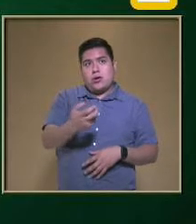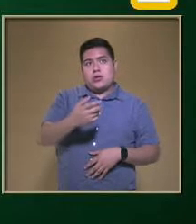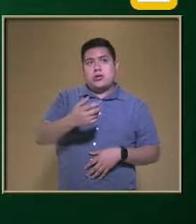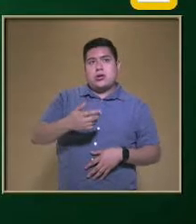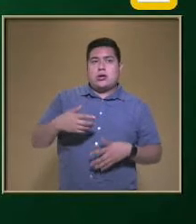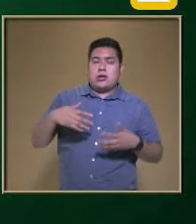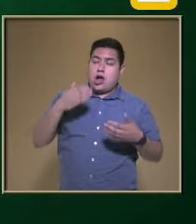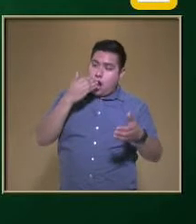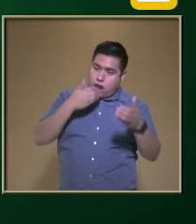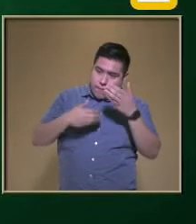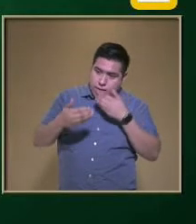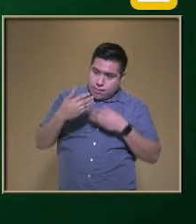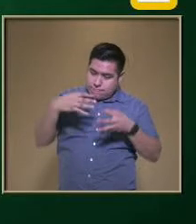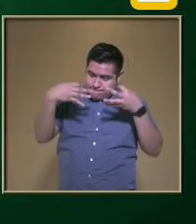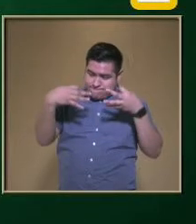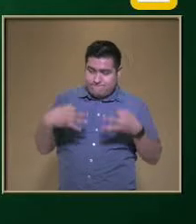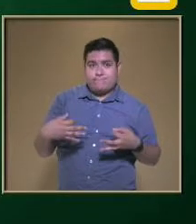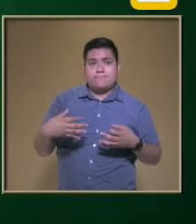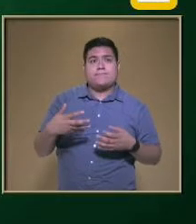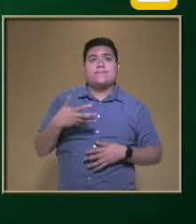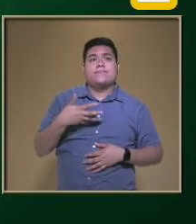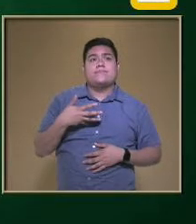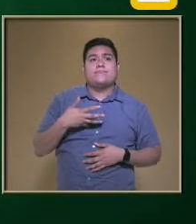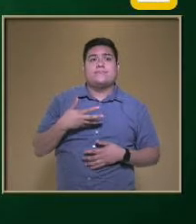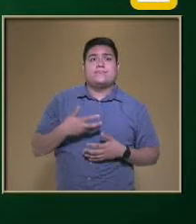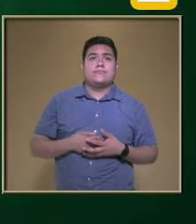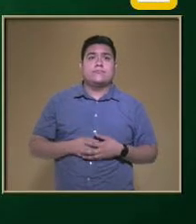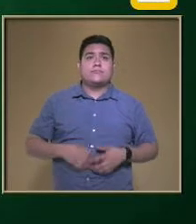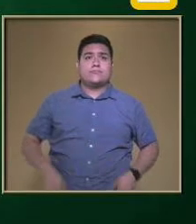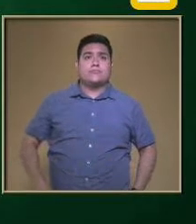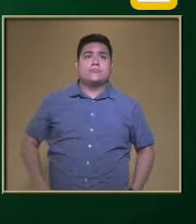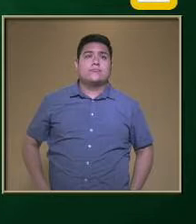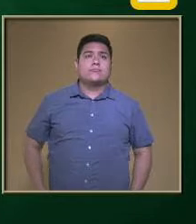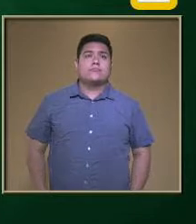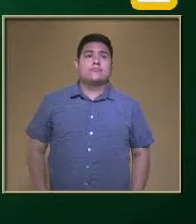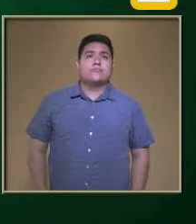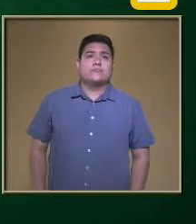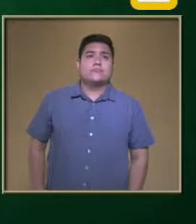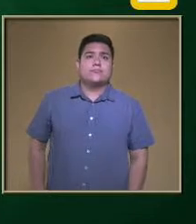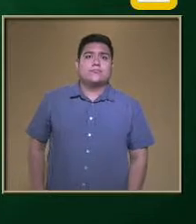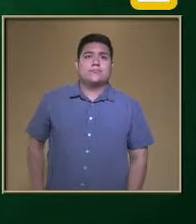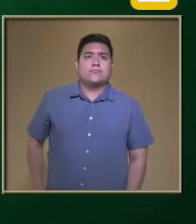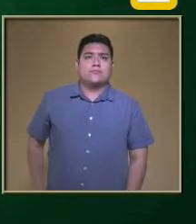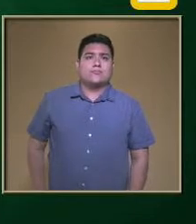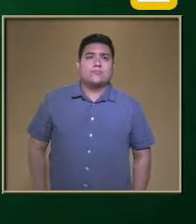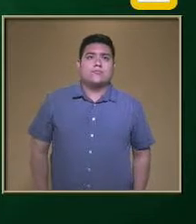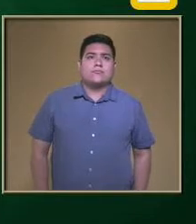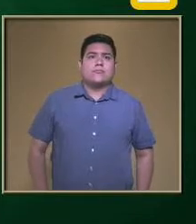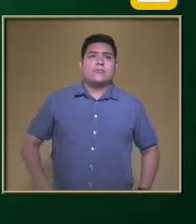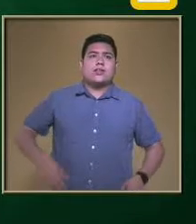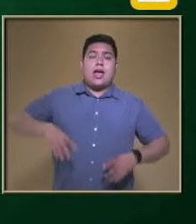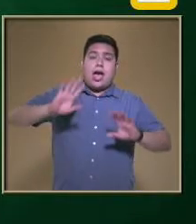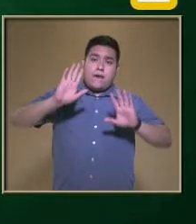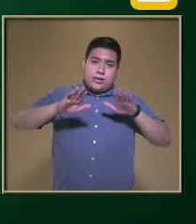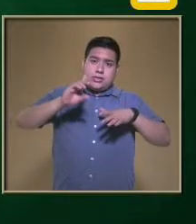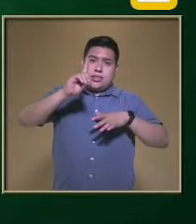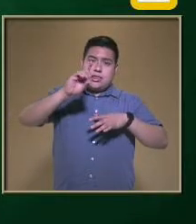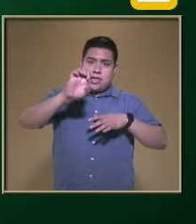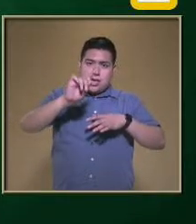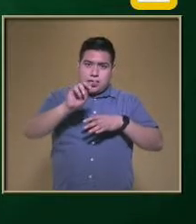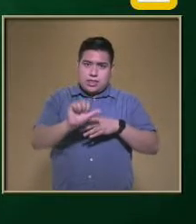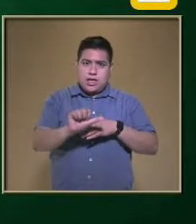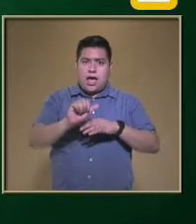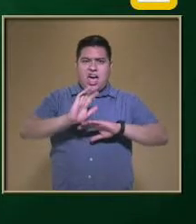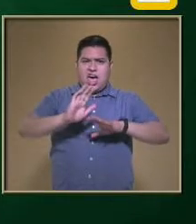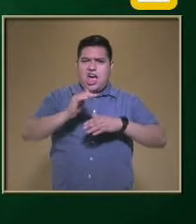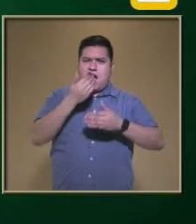Una dieta Correcta Pero cuando hablamos De dieta A veces se puede pensar Que dieta es Dejar de